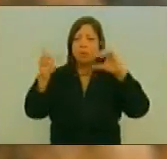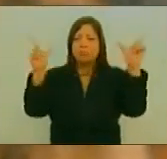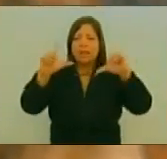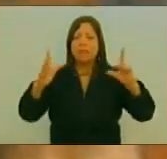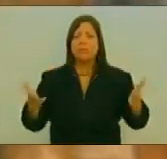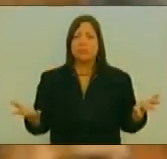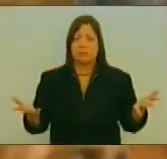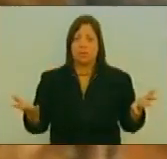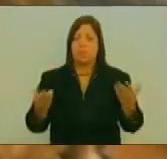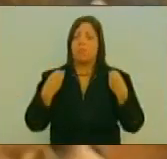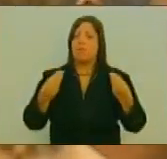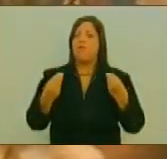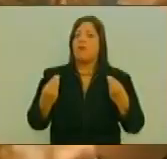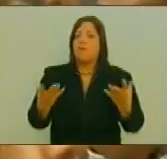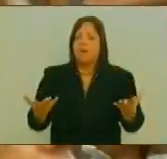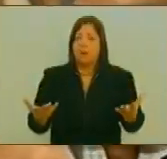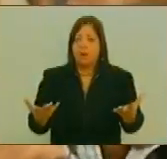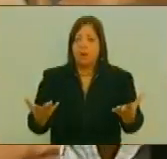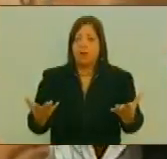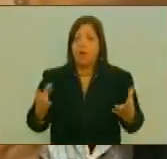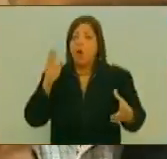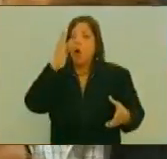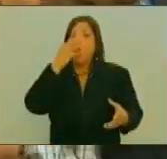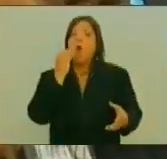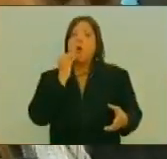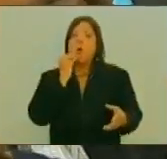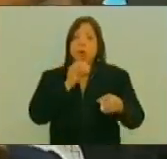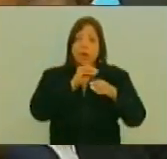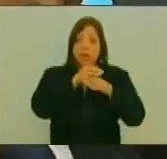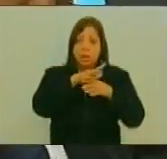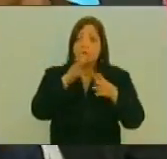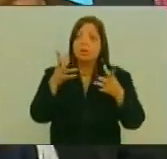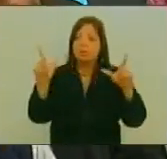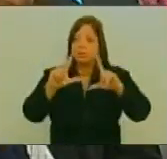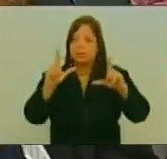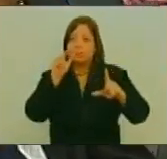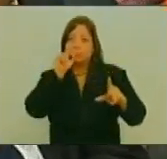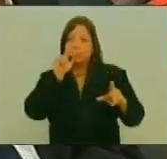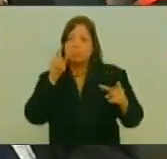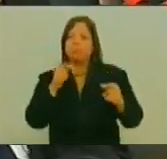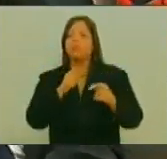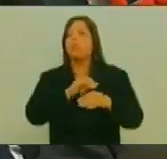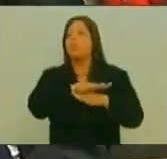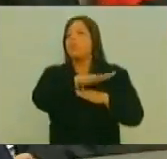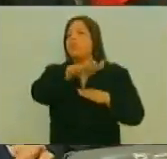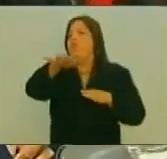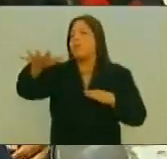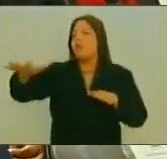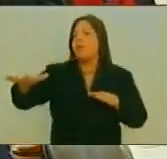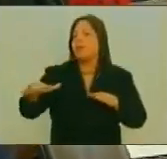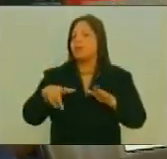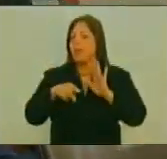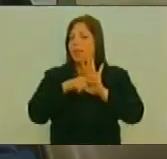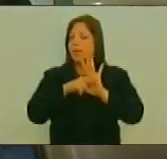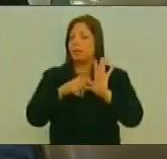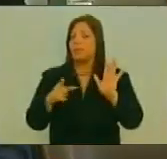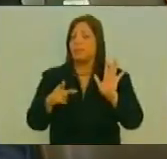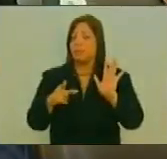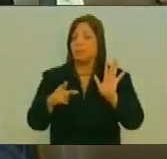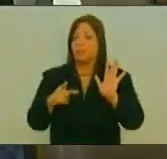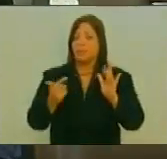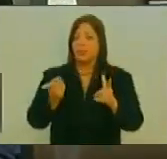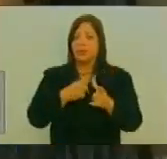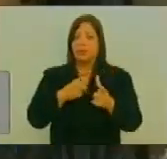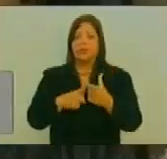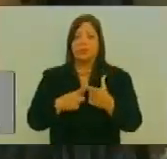Sobre todo En los más jóvenes Que somos los que usamos Más esos medios Es por eso Que nosotros No solamente